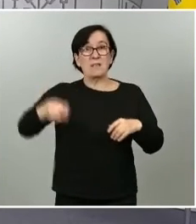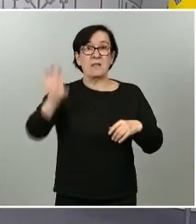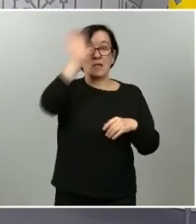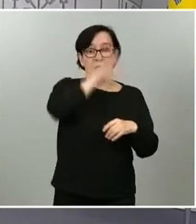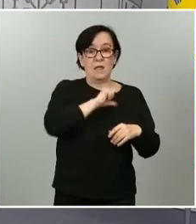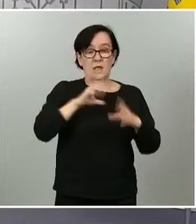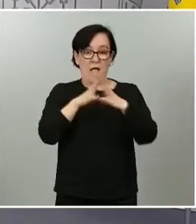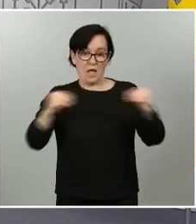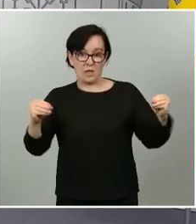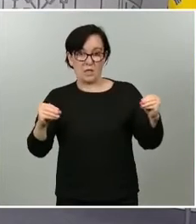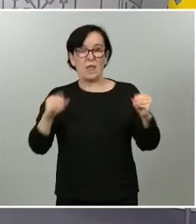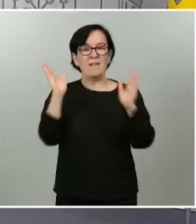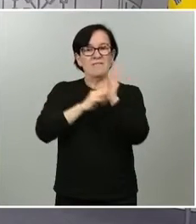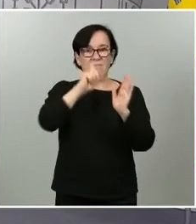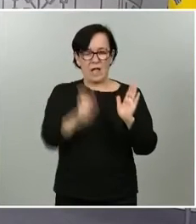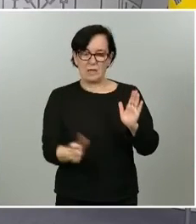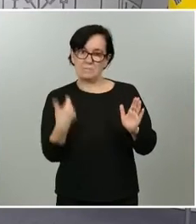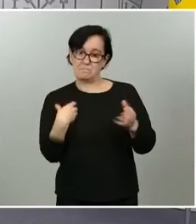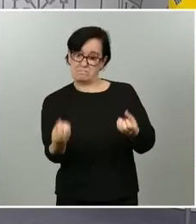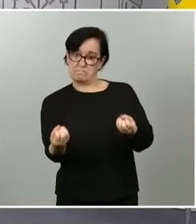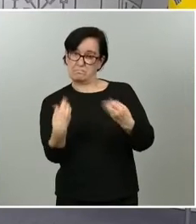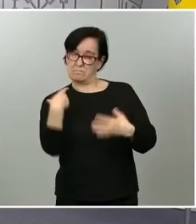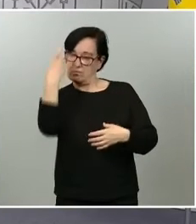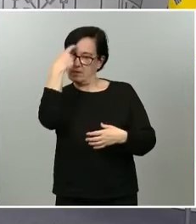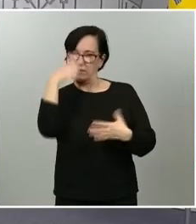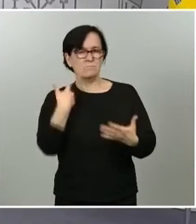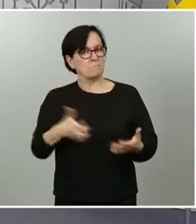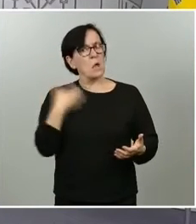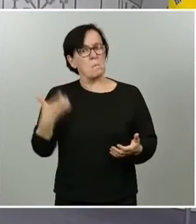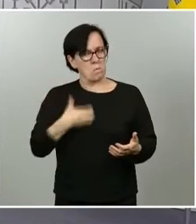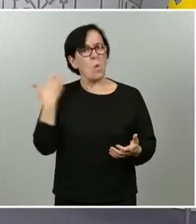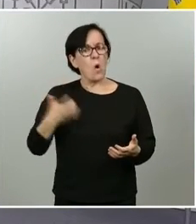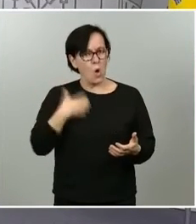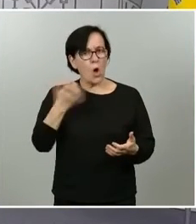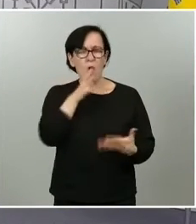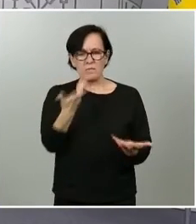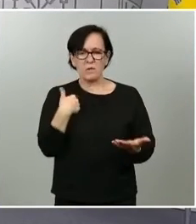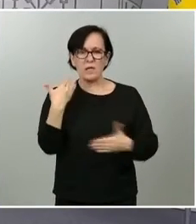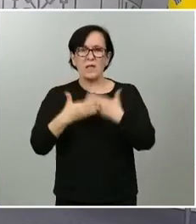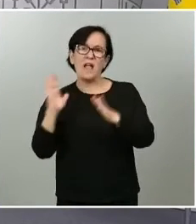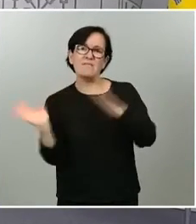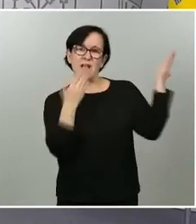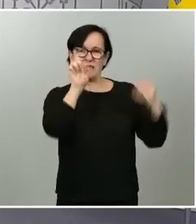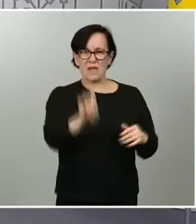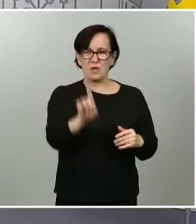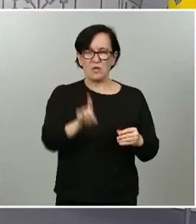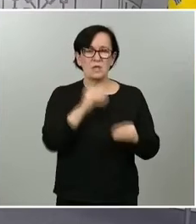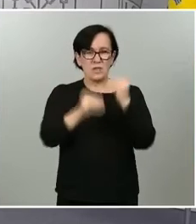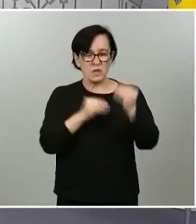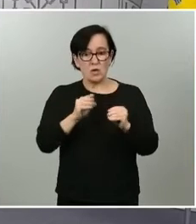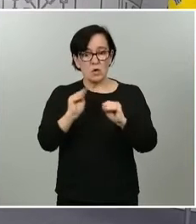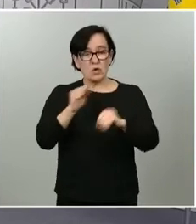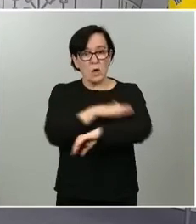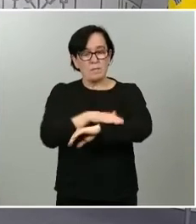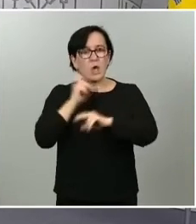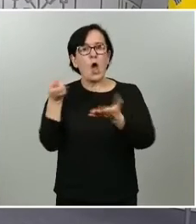y la comunidad valenciana por lo que hemos podido saber han mostrado su malestar por no avanzar a la fase 1 se plantea a su ministerio revisar